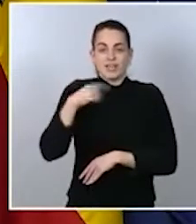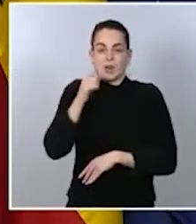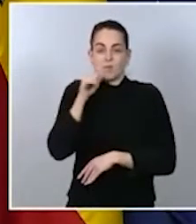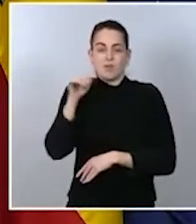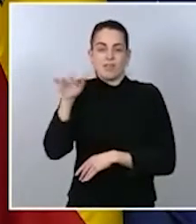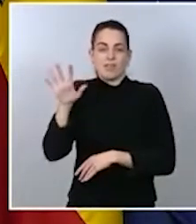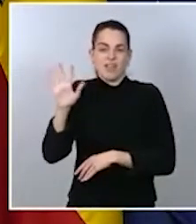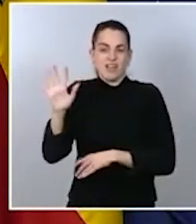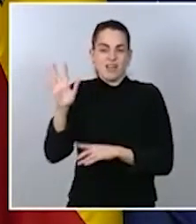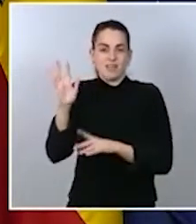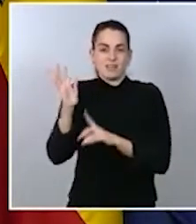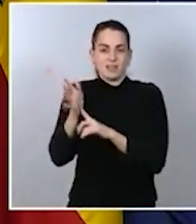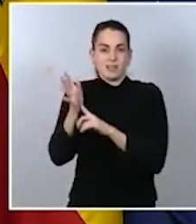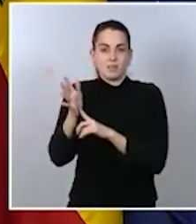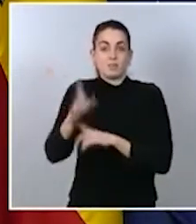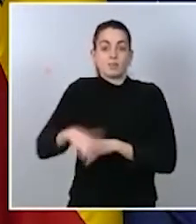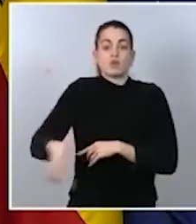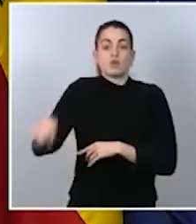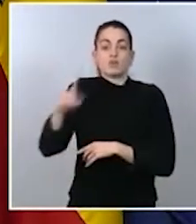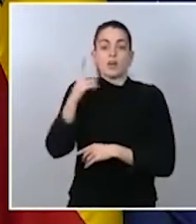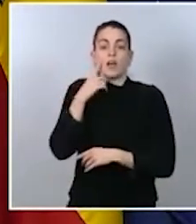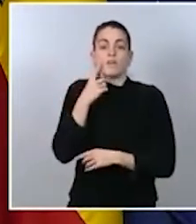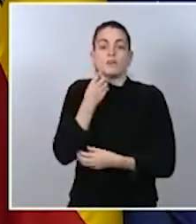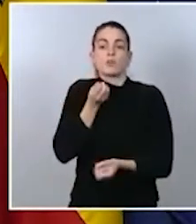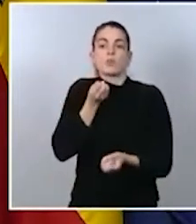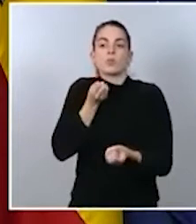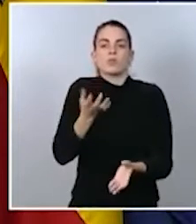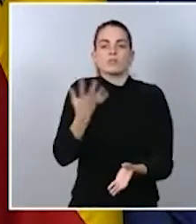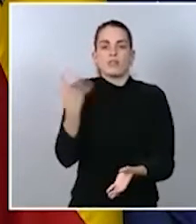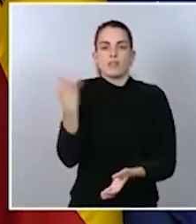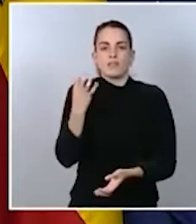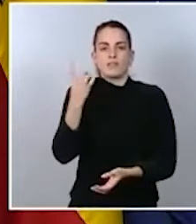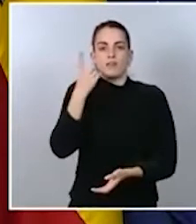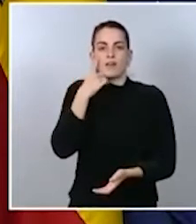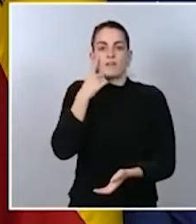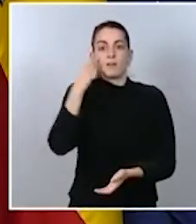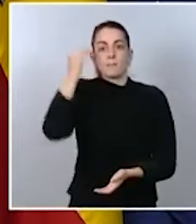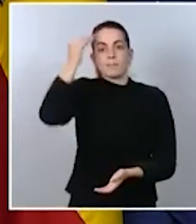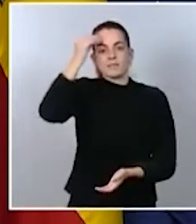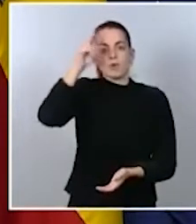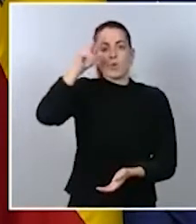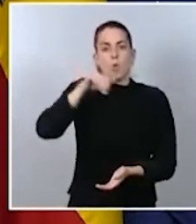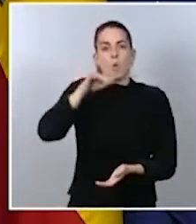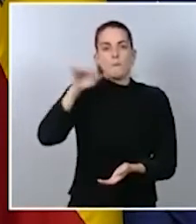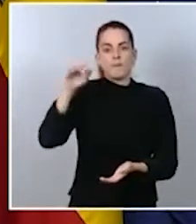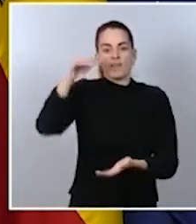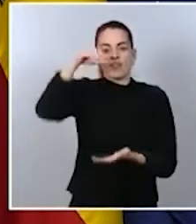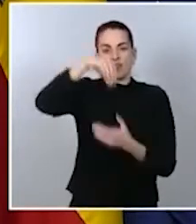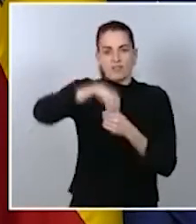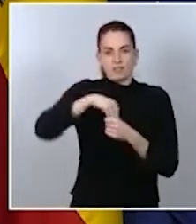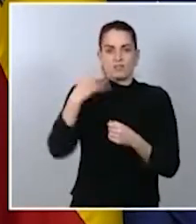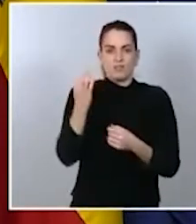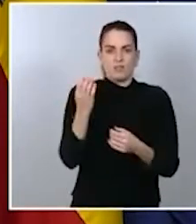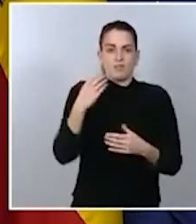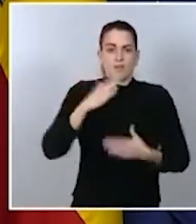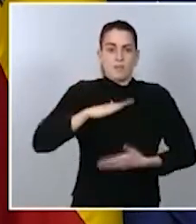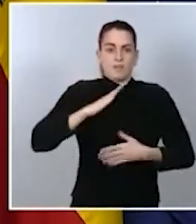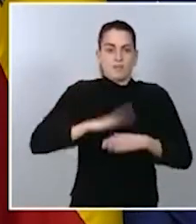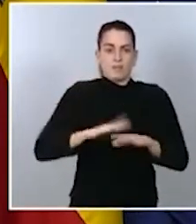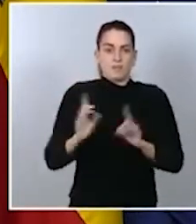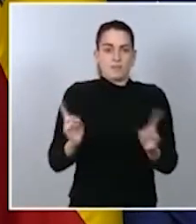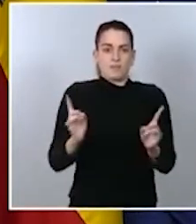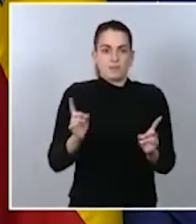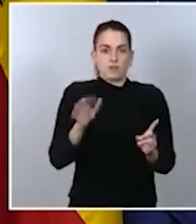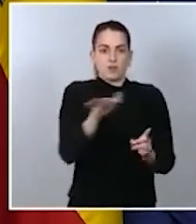posicionáramos, que se posicionara a la UME dentro de esas capacidades de previsión en los lugares donde teníamos conocimiento